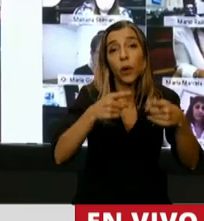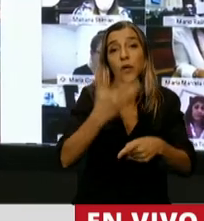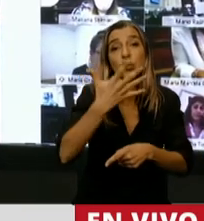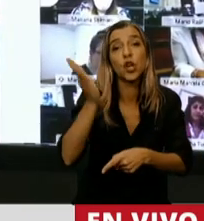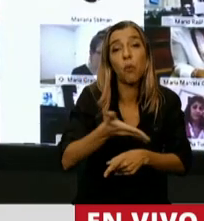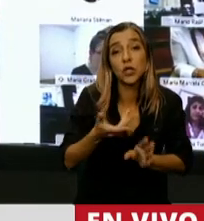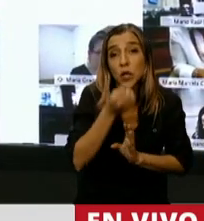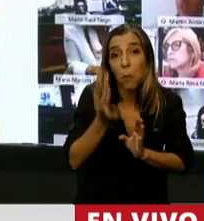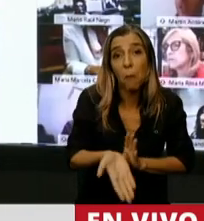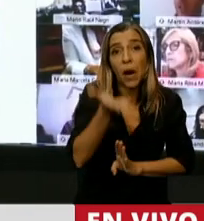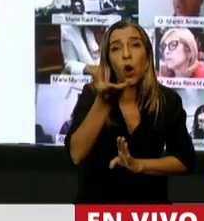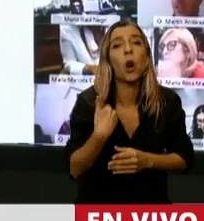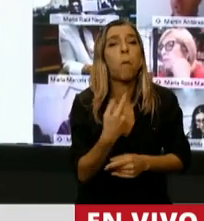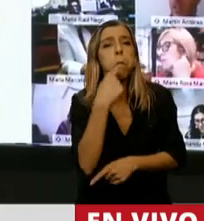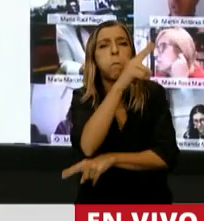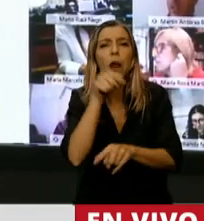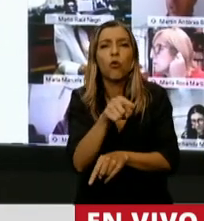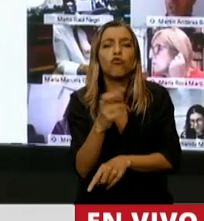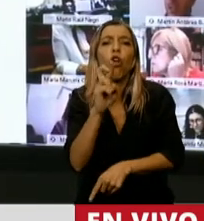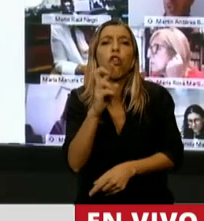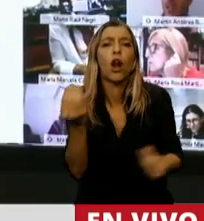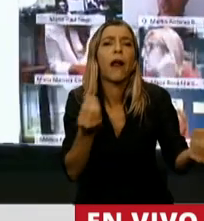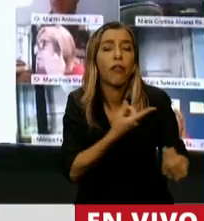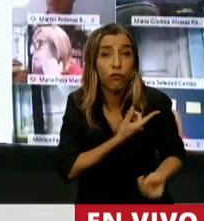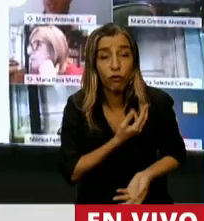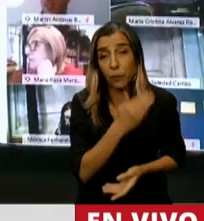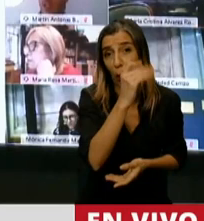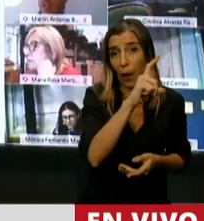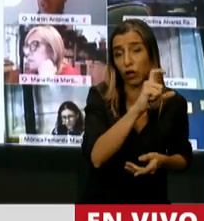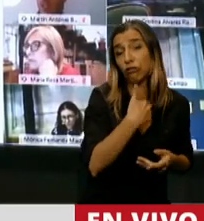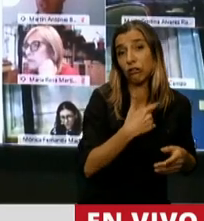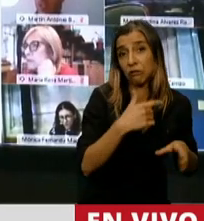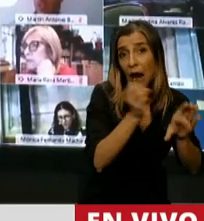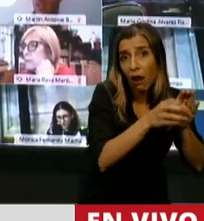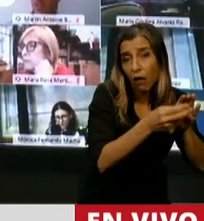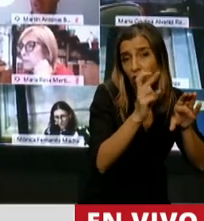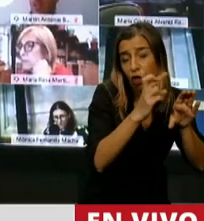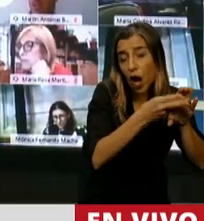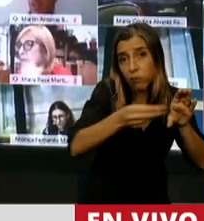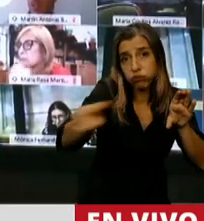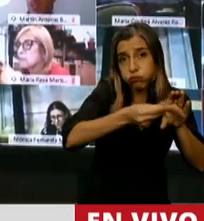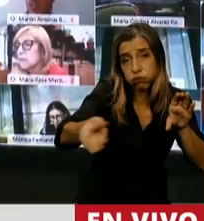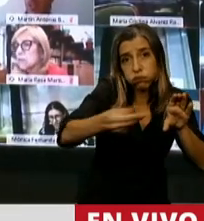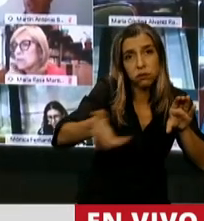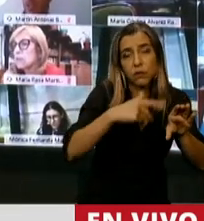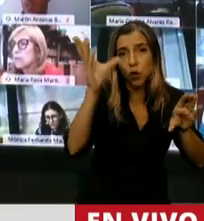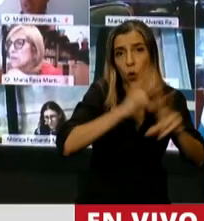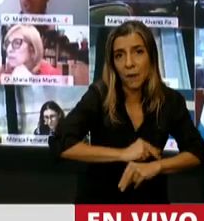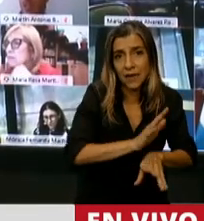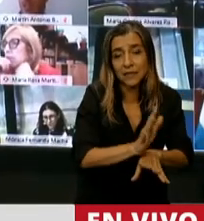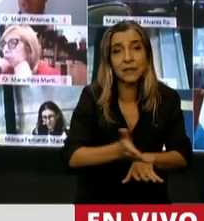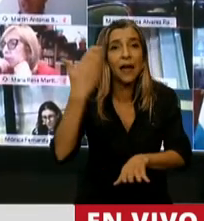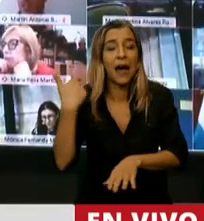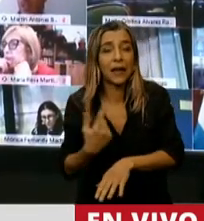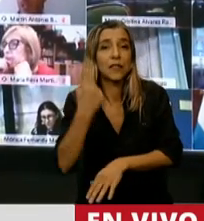vamos a recuperar si hoy el Banco Central está perdiendo reservas todos los días. Hace un año la base monetaria era 1.3